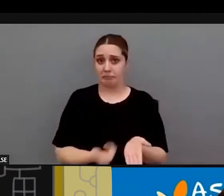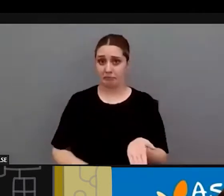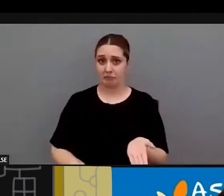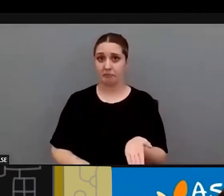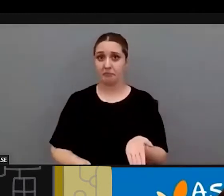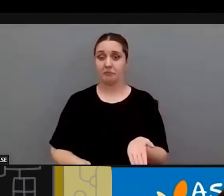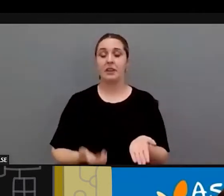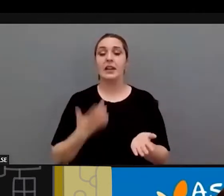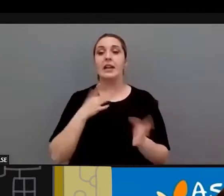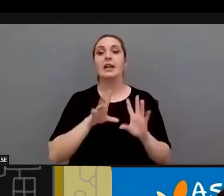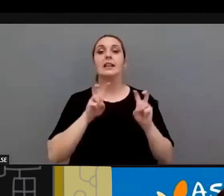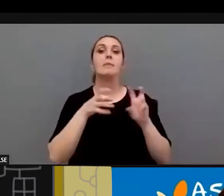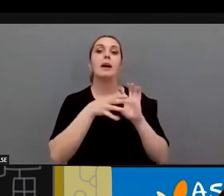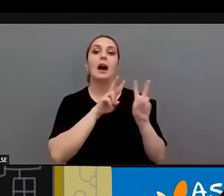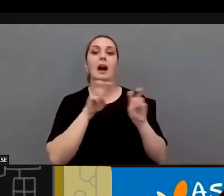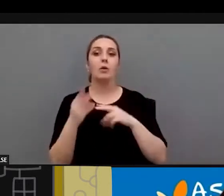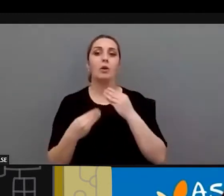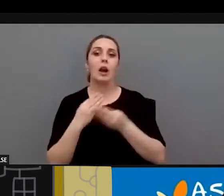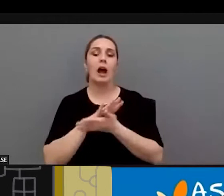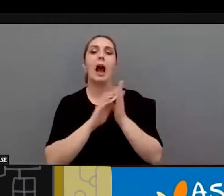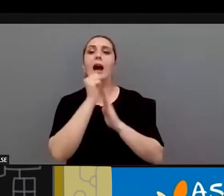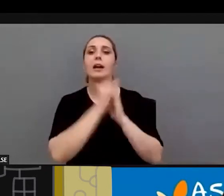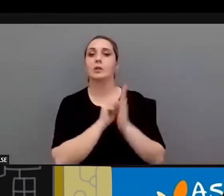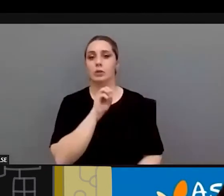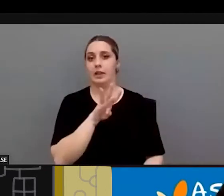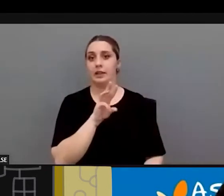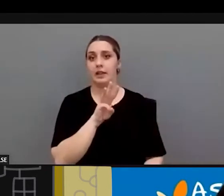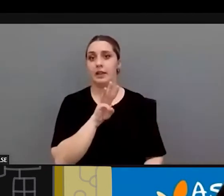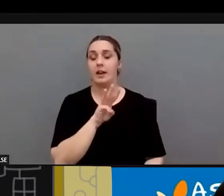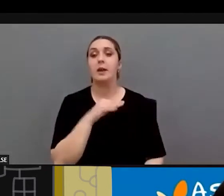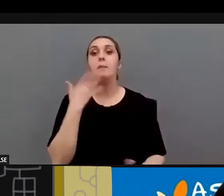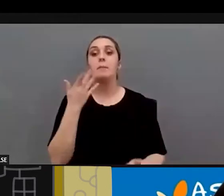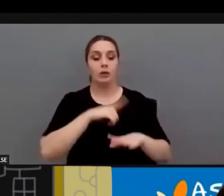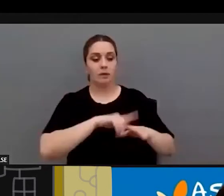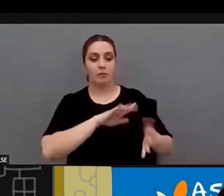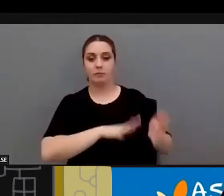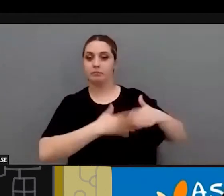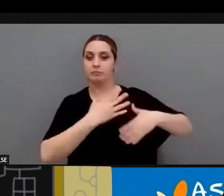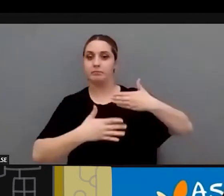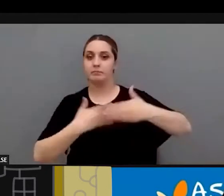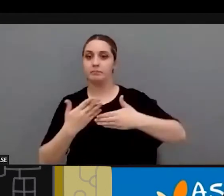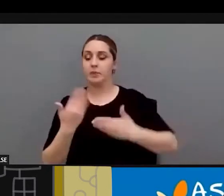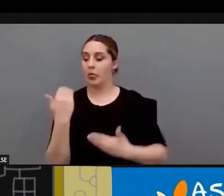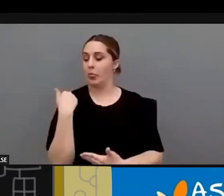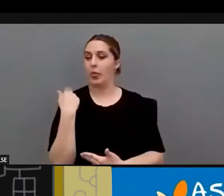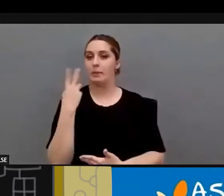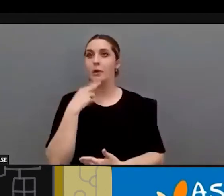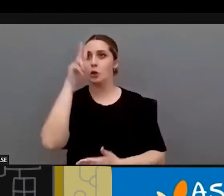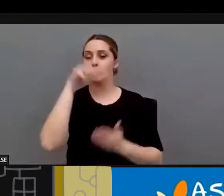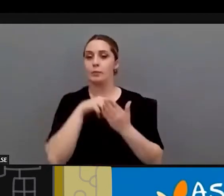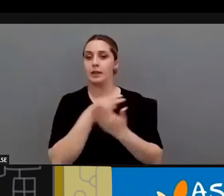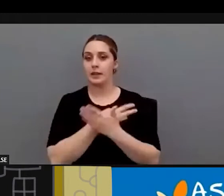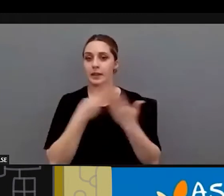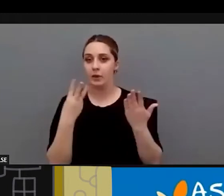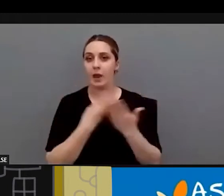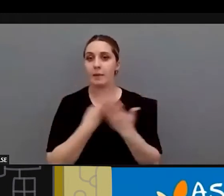bueno, respecto a algunas cuestiones que ahora comentaré del artículo 13, pero a medida que vamos avanzando en el tiempo, las sentencias más recientes del 2019, del 2020,